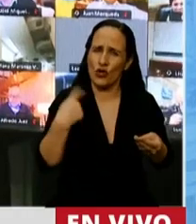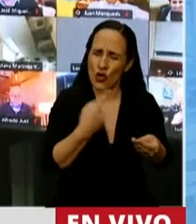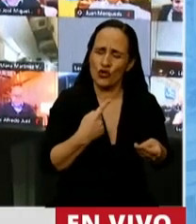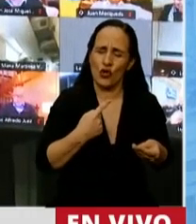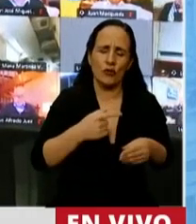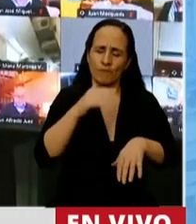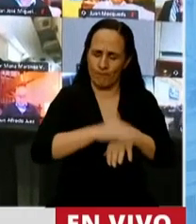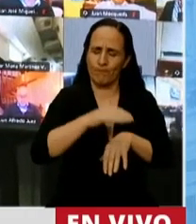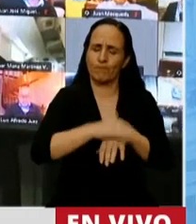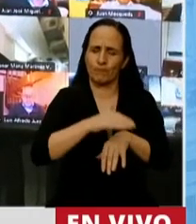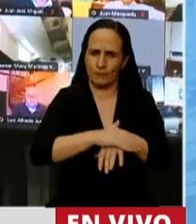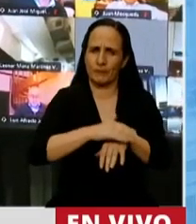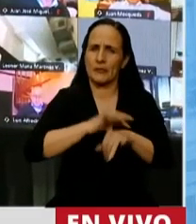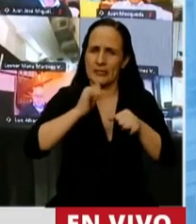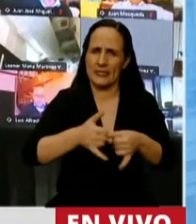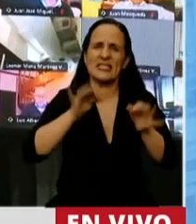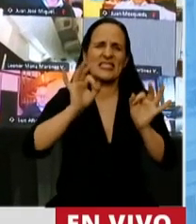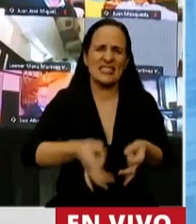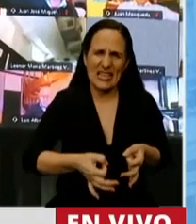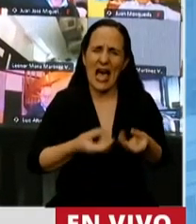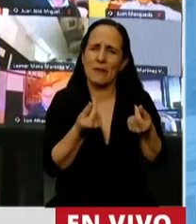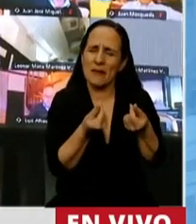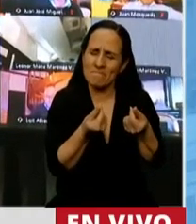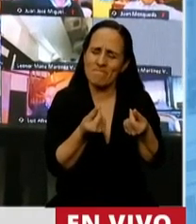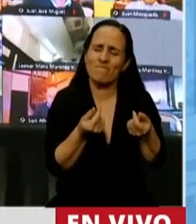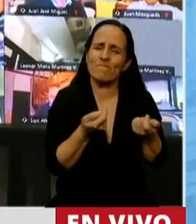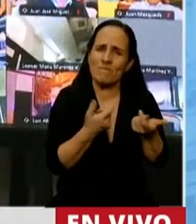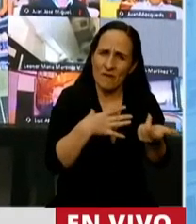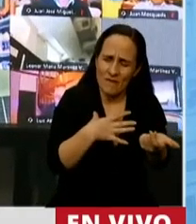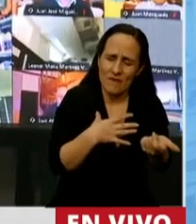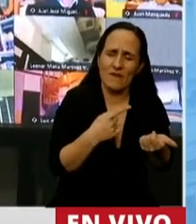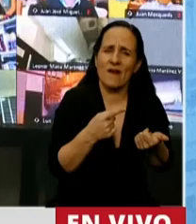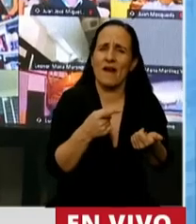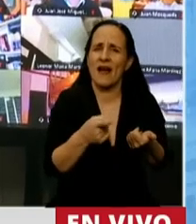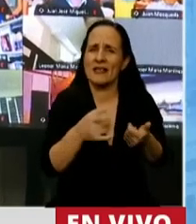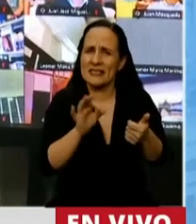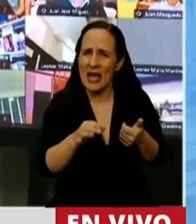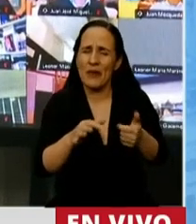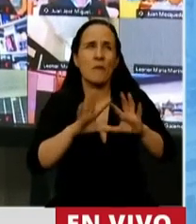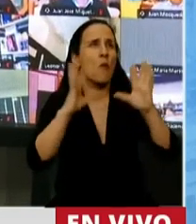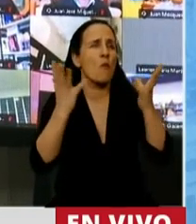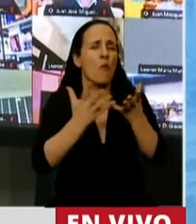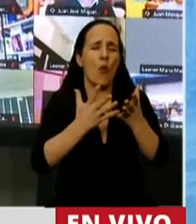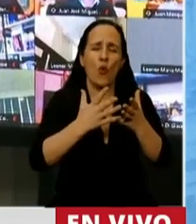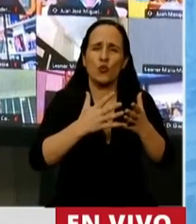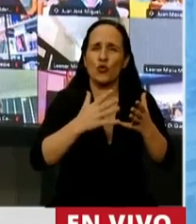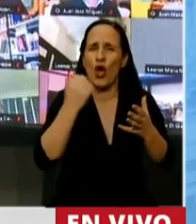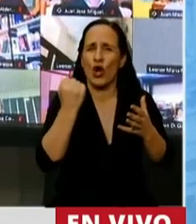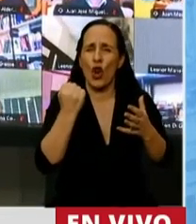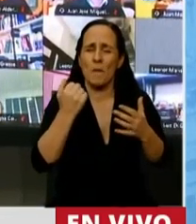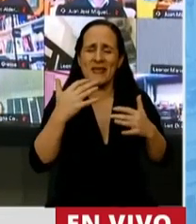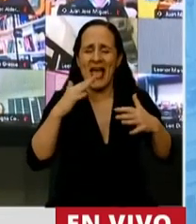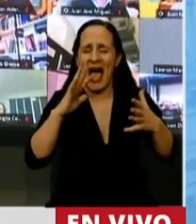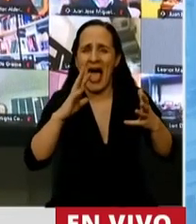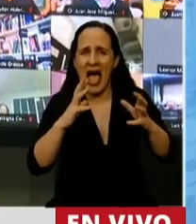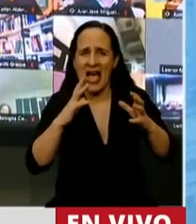Son hipócritas. Son irresponsables. Exactamente lo opuesto a lo que somos nosotros. Señor Presidente, tenemos que votar este